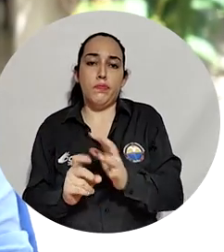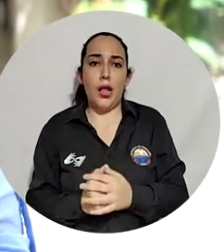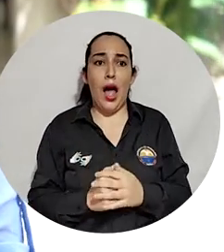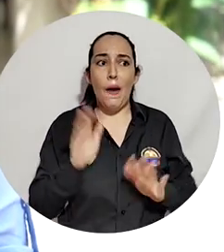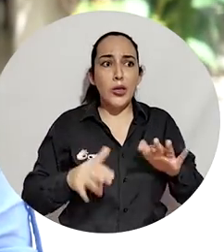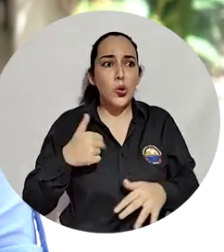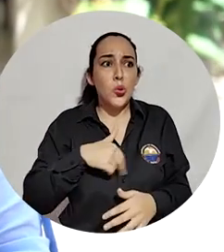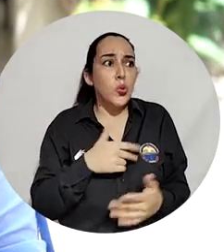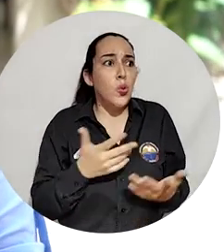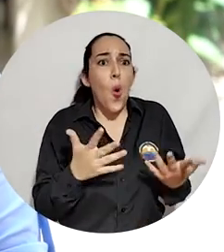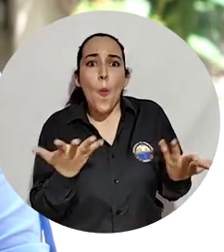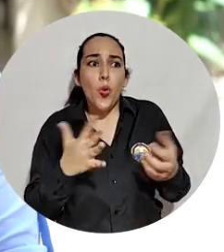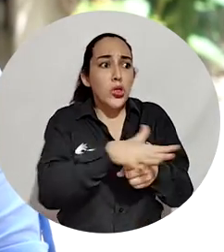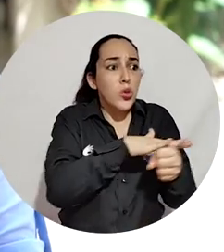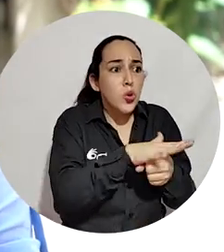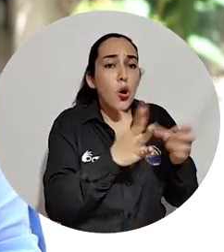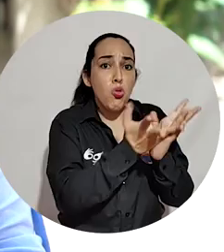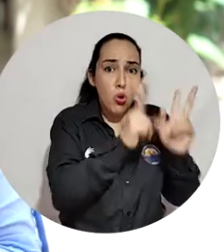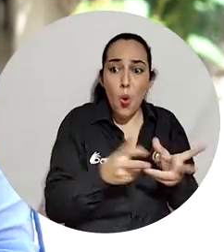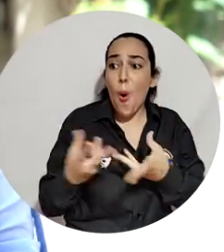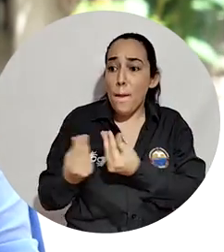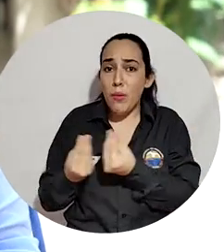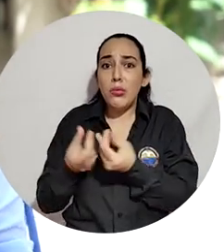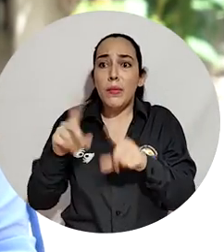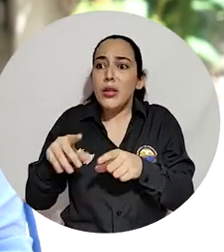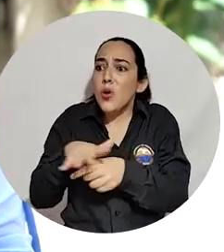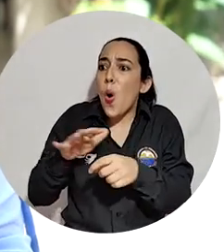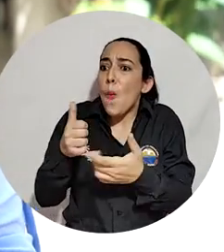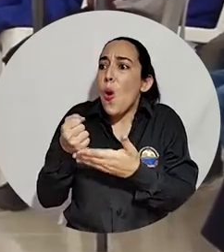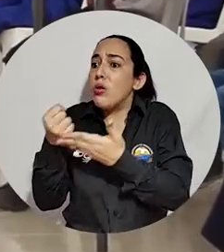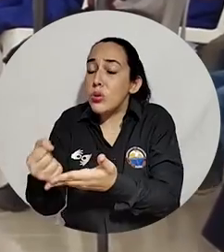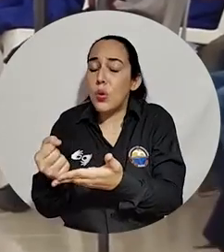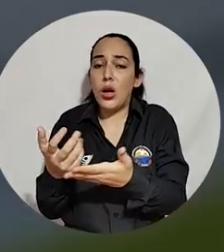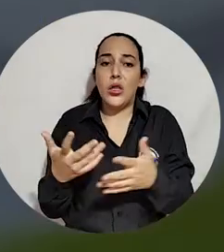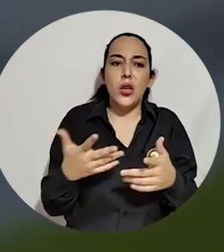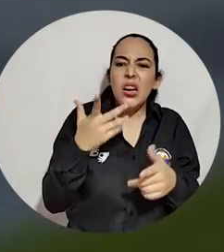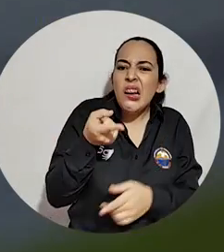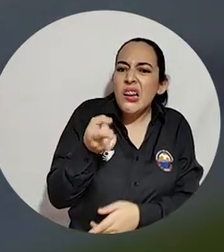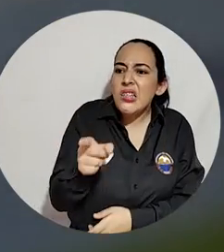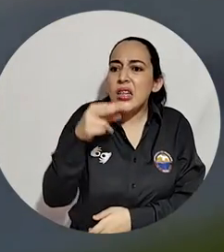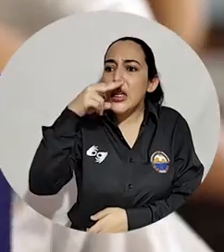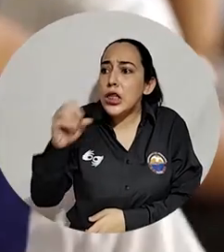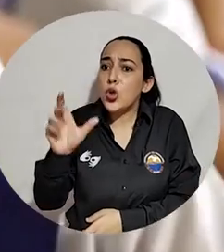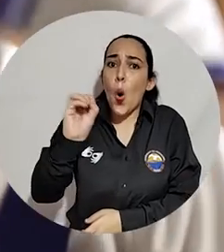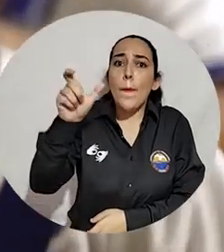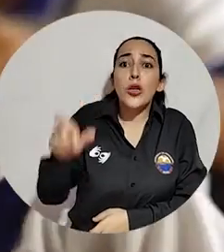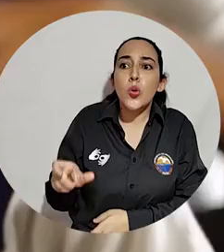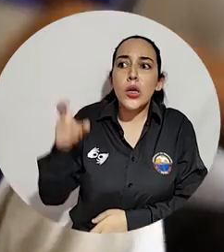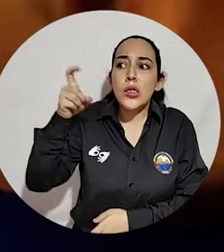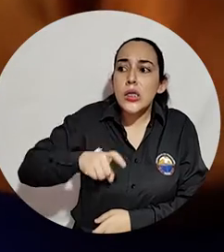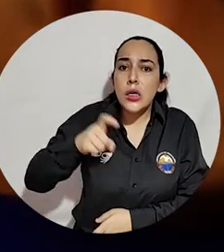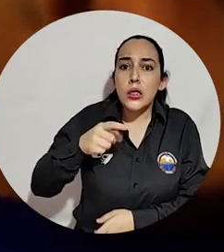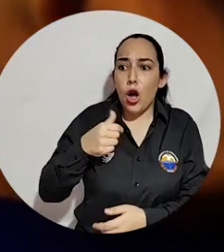manejarse estas situaciones que se le presentan tanto a los estudiantes como a nuestros compañeros de trabajo y que de pronto ese niño o esa